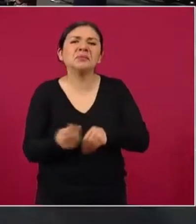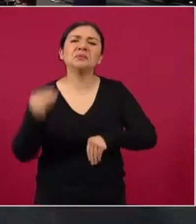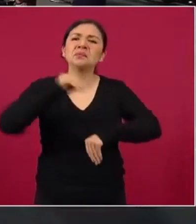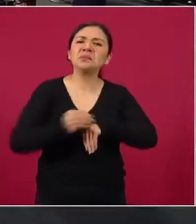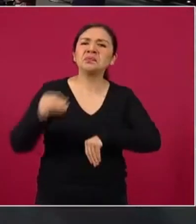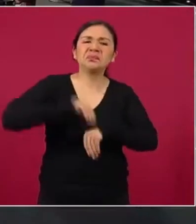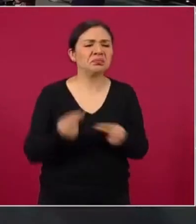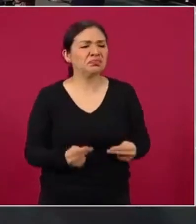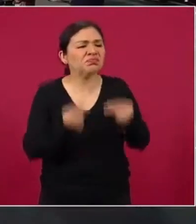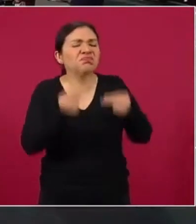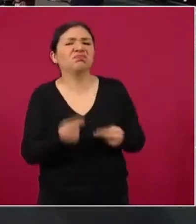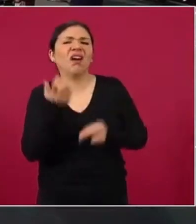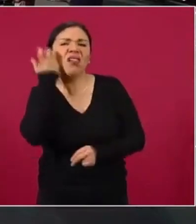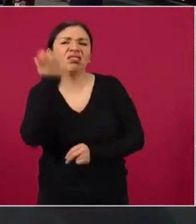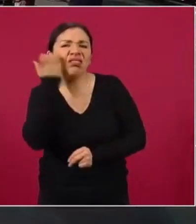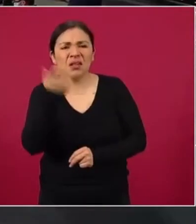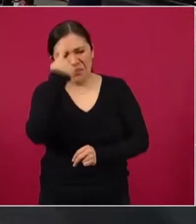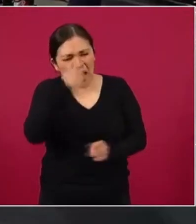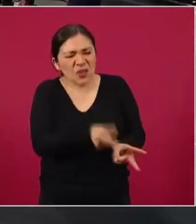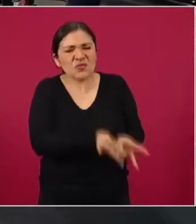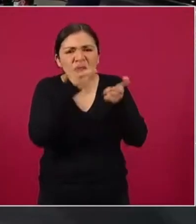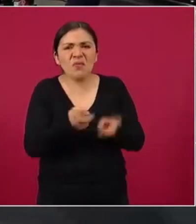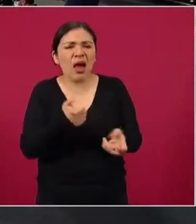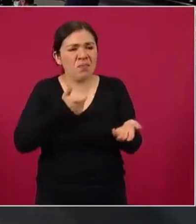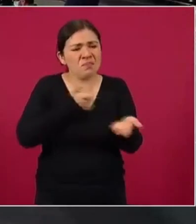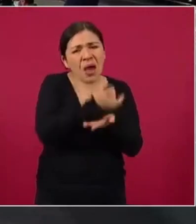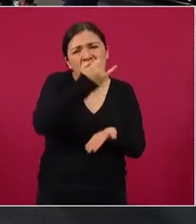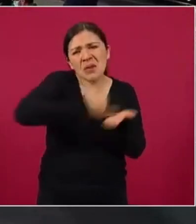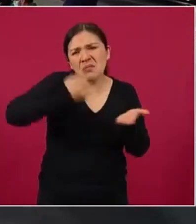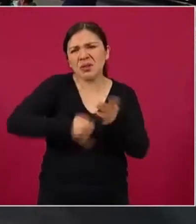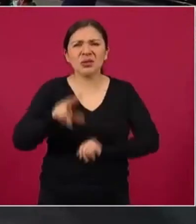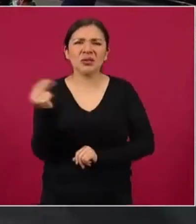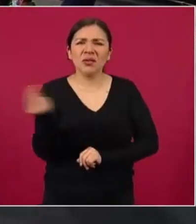sino están acostumbrados al saqueo, a no pagar impuestos.